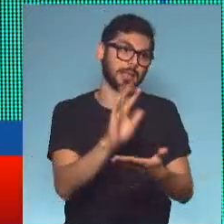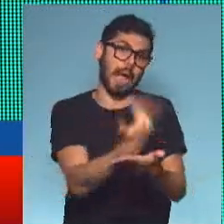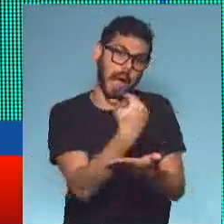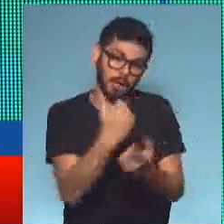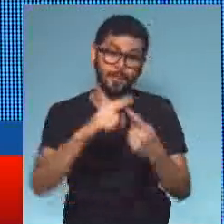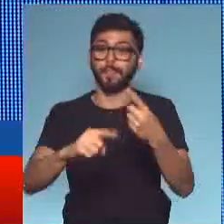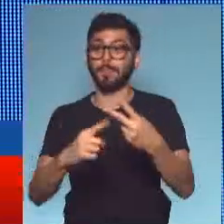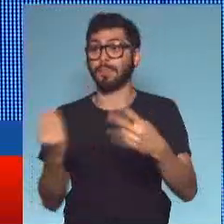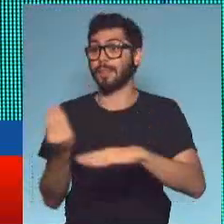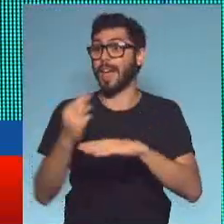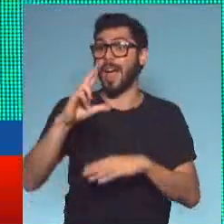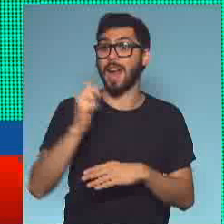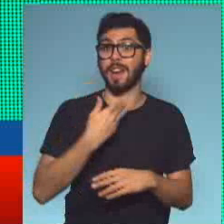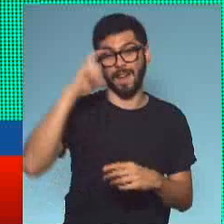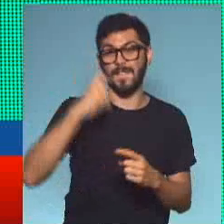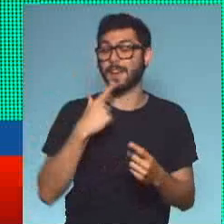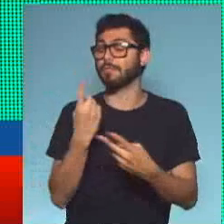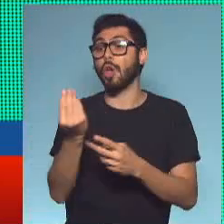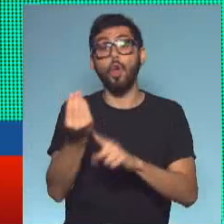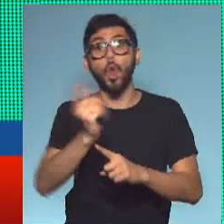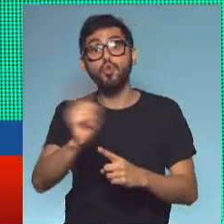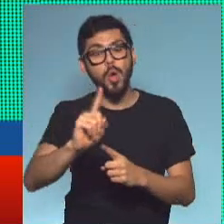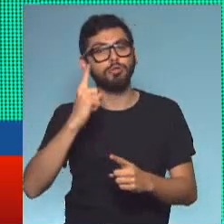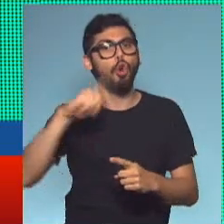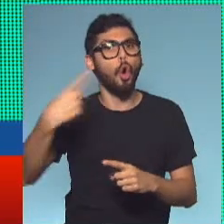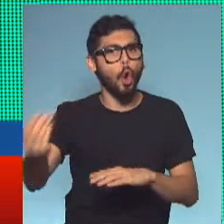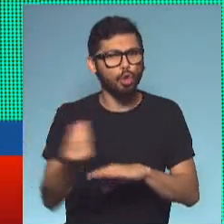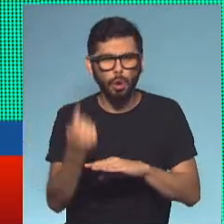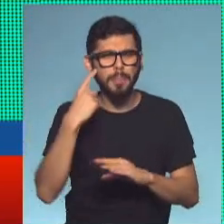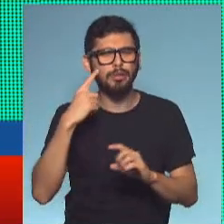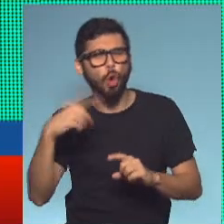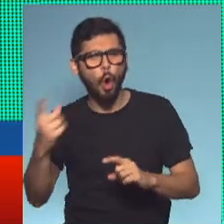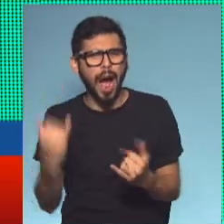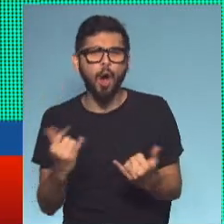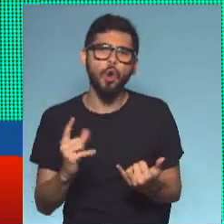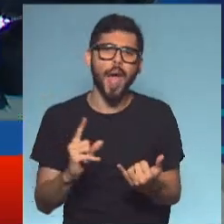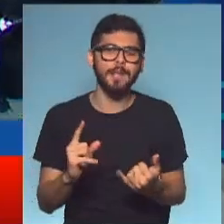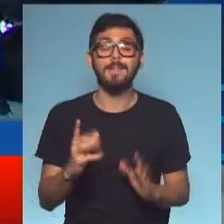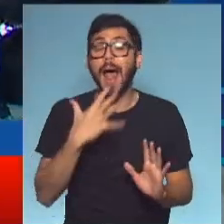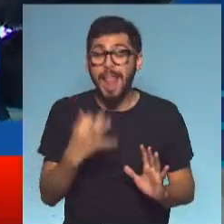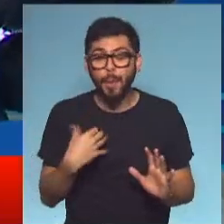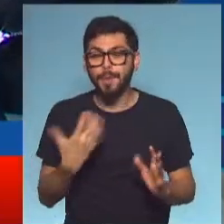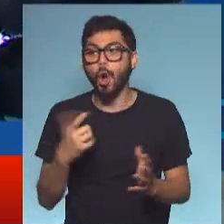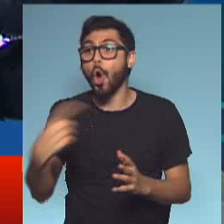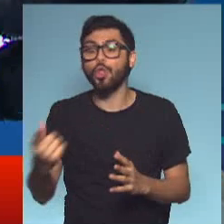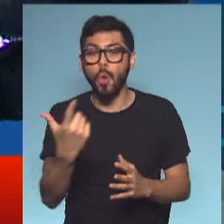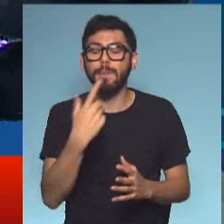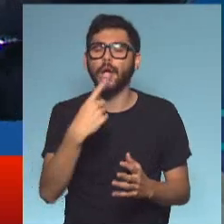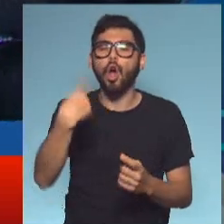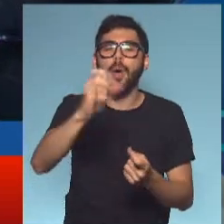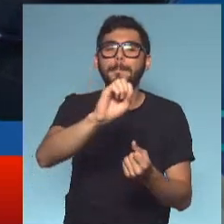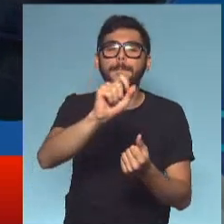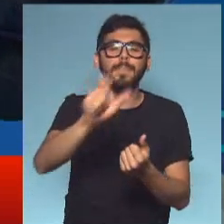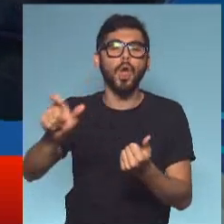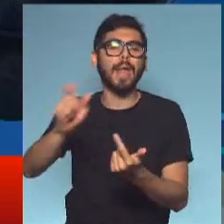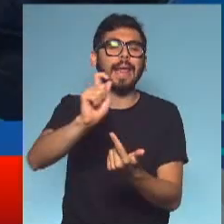Rafeca. ¿Ya hay otro candidato? ¿El gobierno puede hablar de otra persona? ¿Tiene mente de otra persona? No, la verdad es que no lo hay porque el resto de los nombres que se hablaron estaban